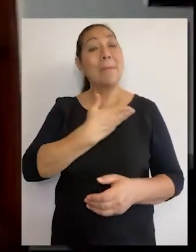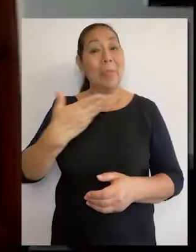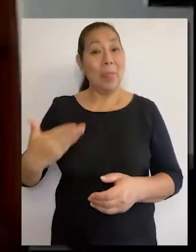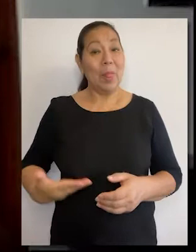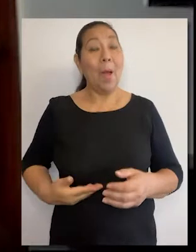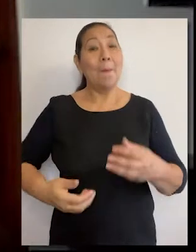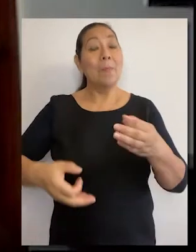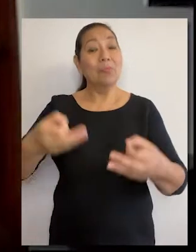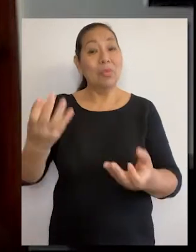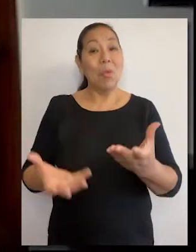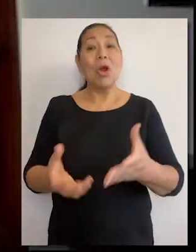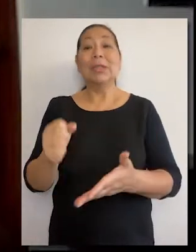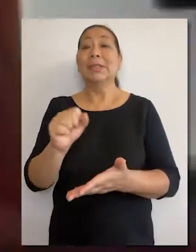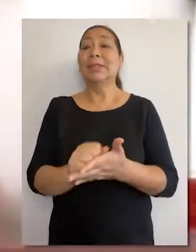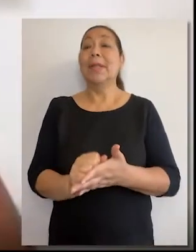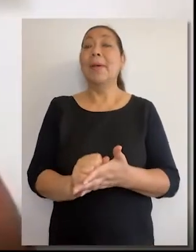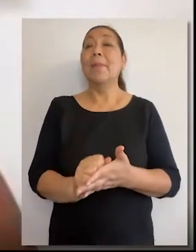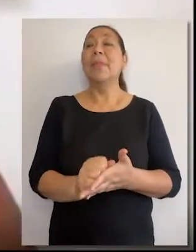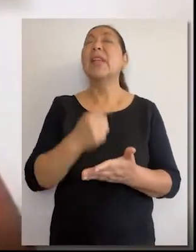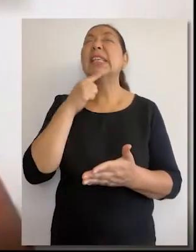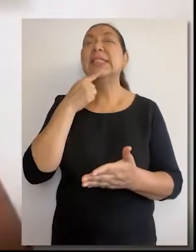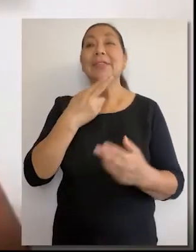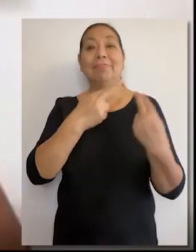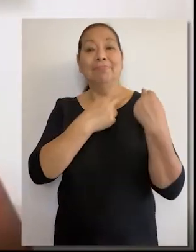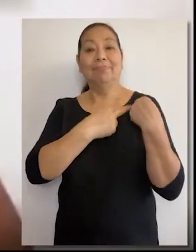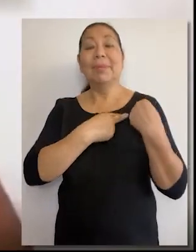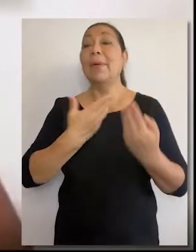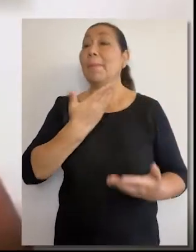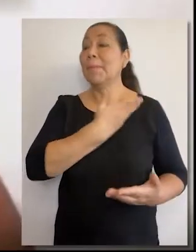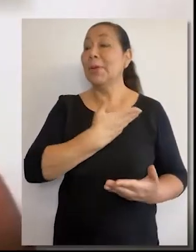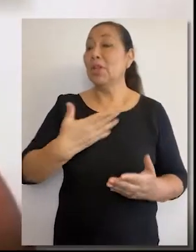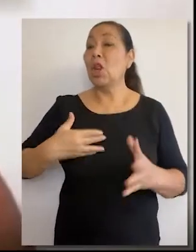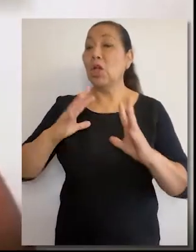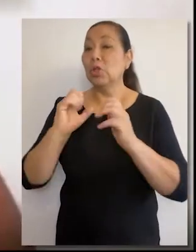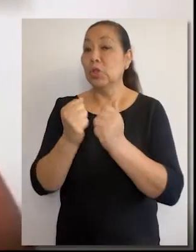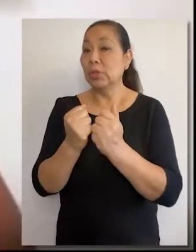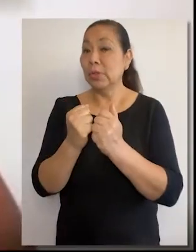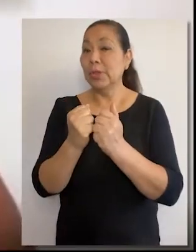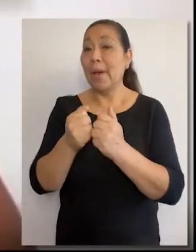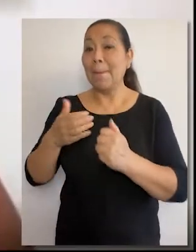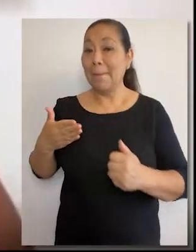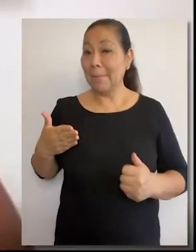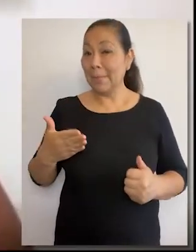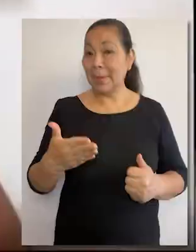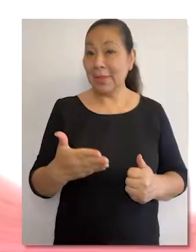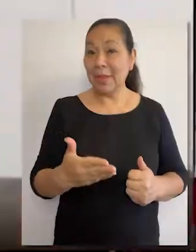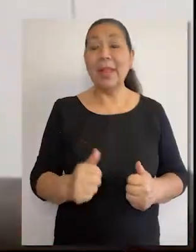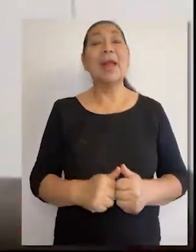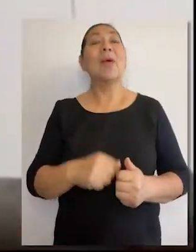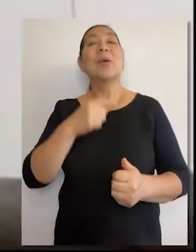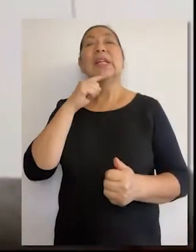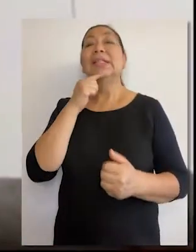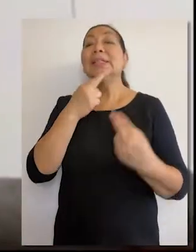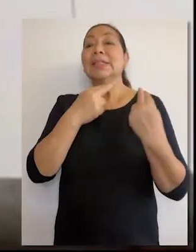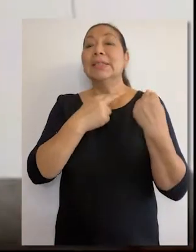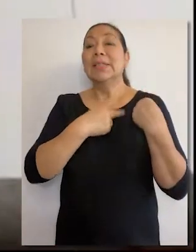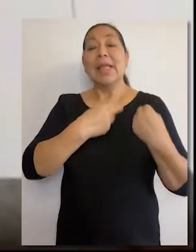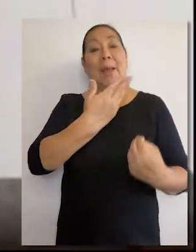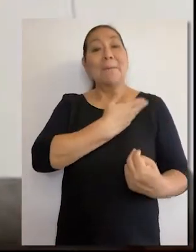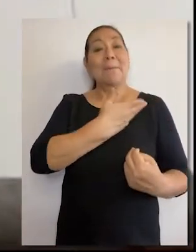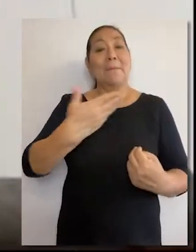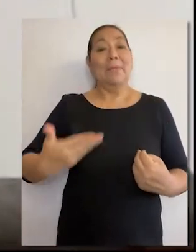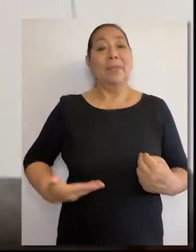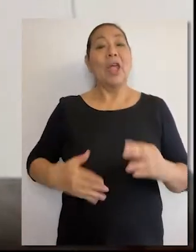Presidenta de la Bolsa de Valores de Lima, Cayetana Aljovín, Presidenta de la Sociedad Nacional de Pesquería, Leoni Roca,